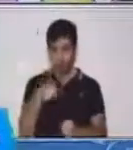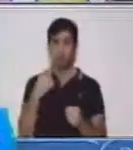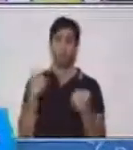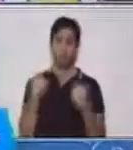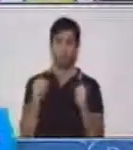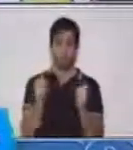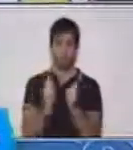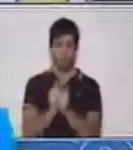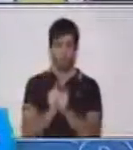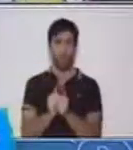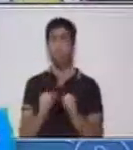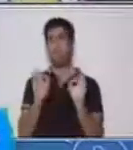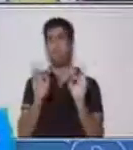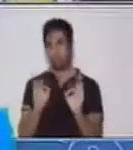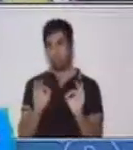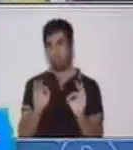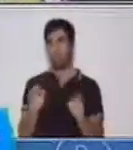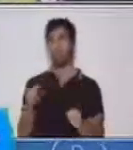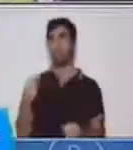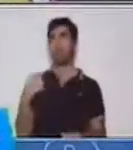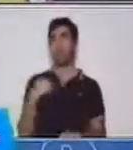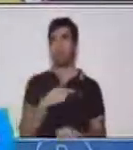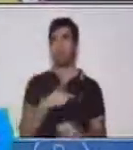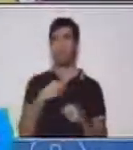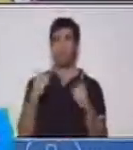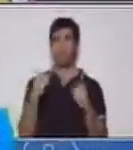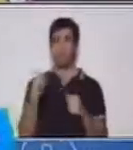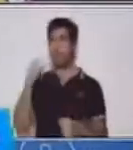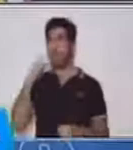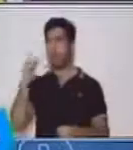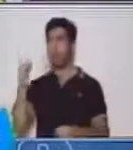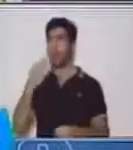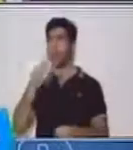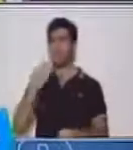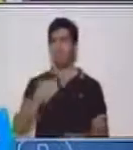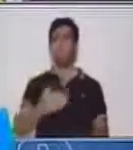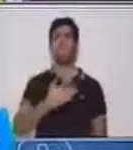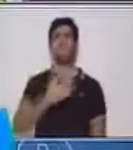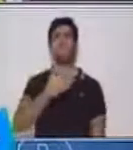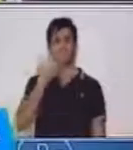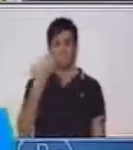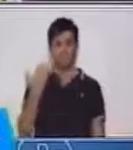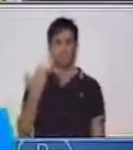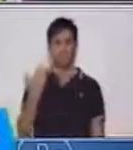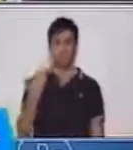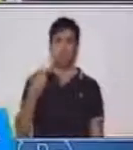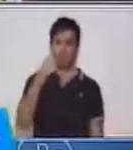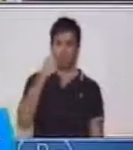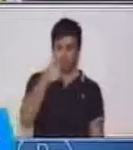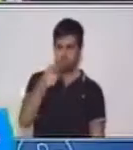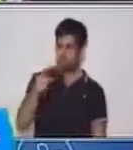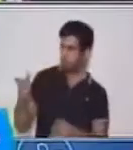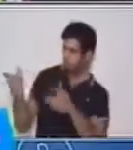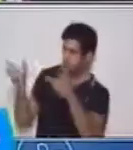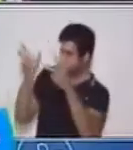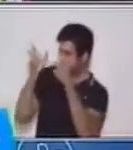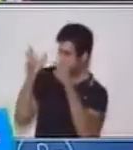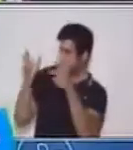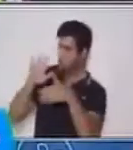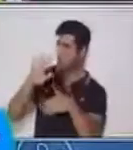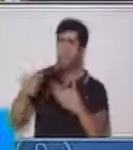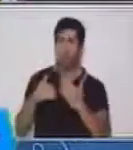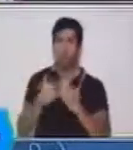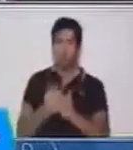bien, vamos a hacer este reto que es, la verdad, es fácil. Si me pones atención va a ser muy fácil.